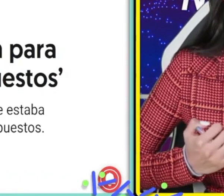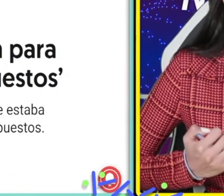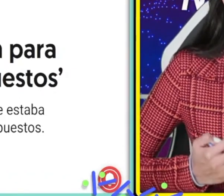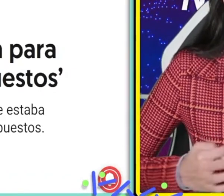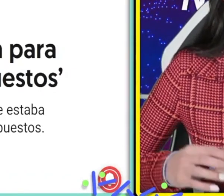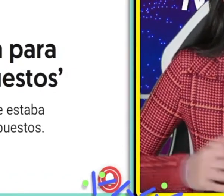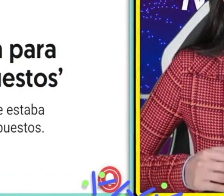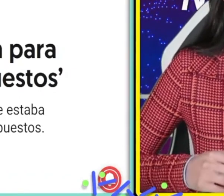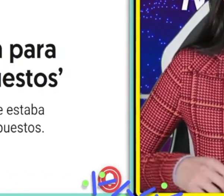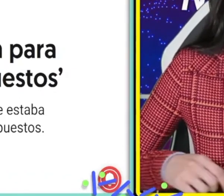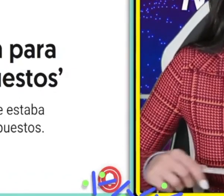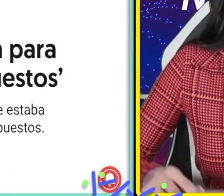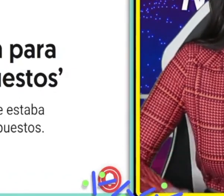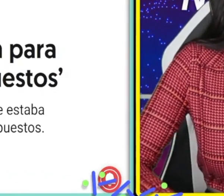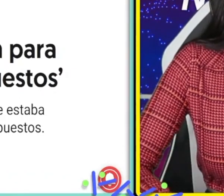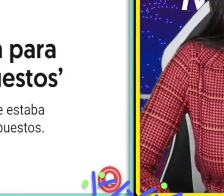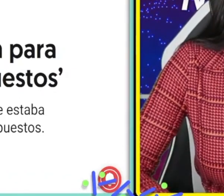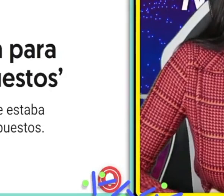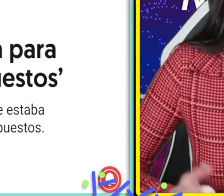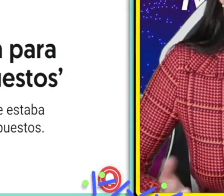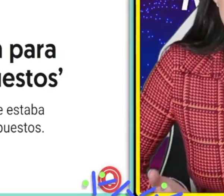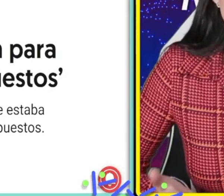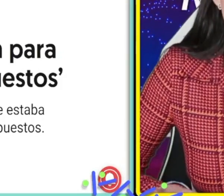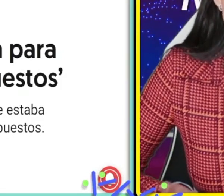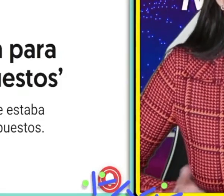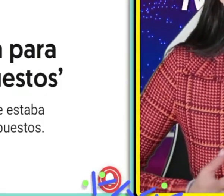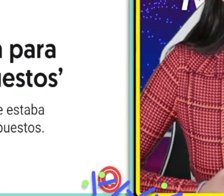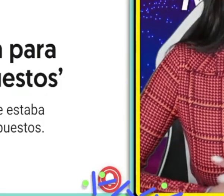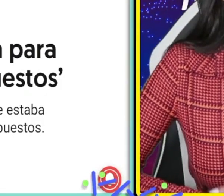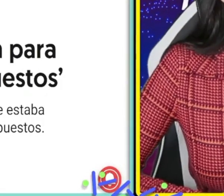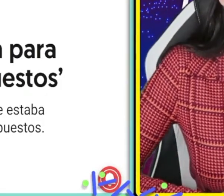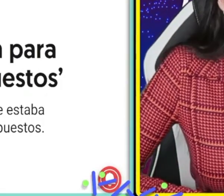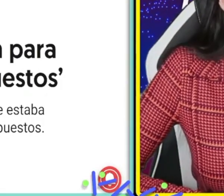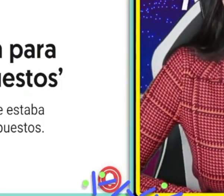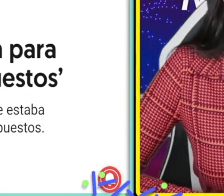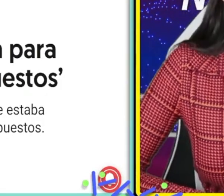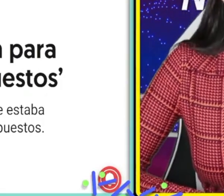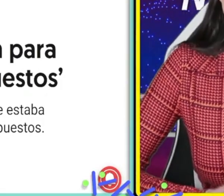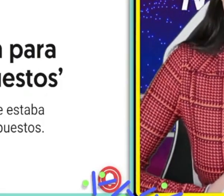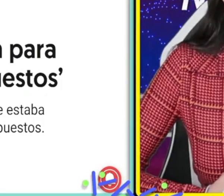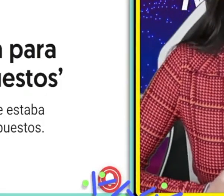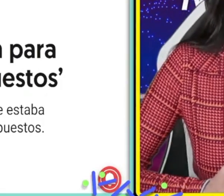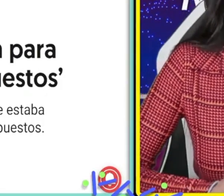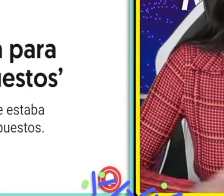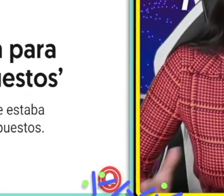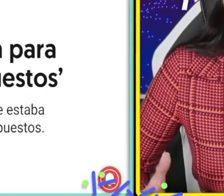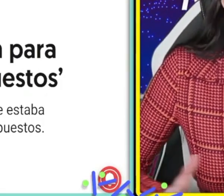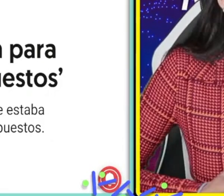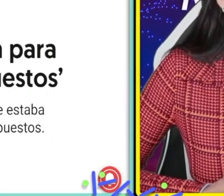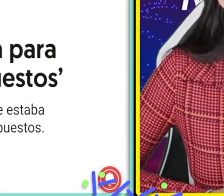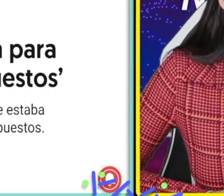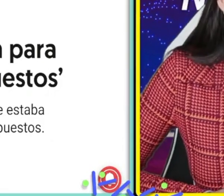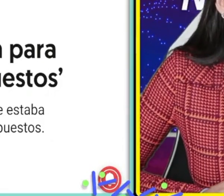que está llevando a cabo el presidente Joe Biden porque, pues han tenido muy chiqueados a los empresarios, han fomentado bastante la